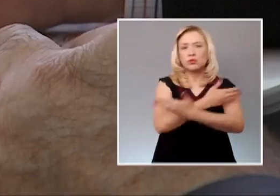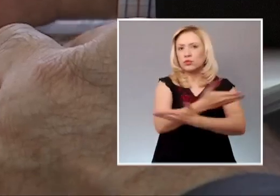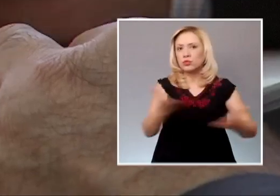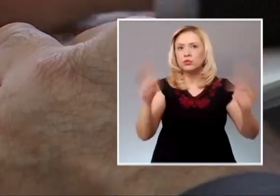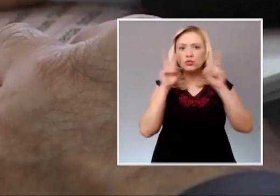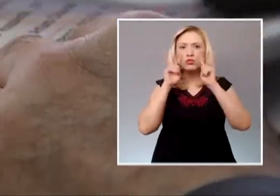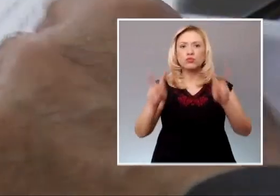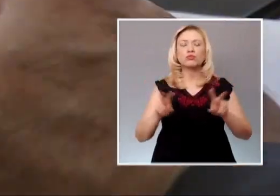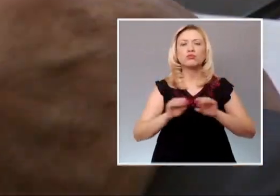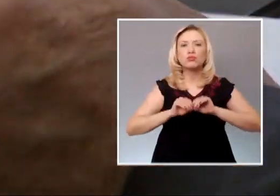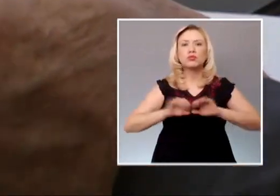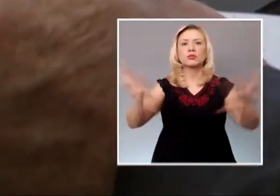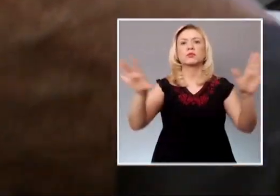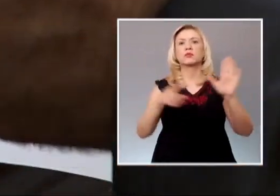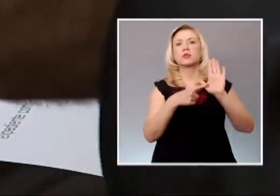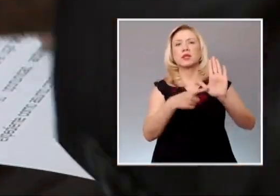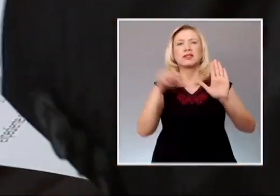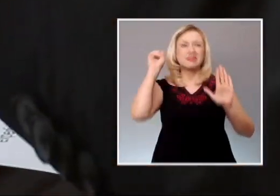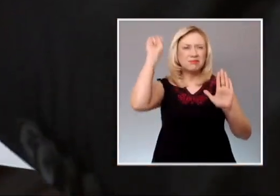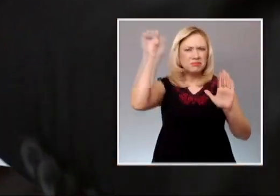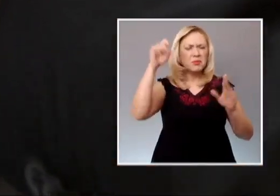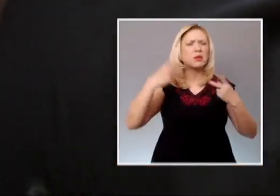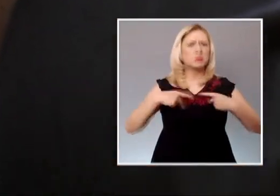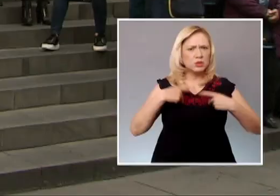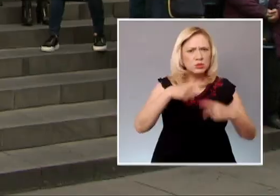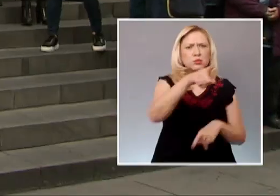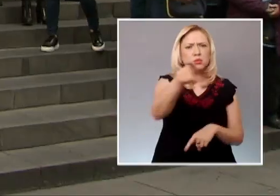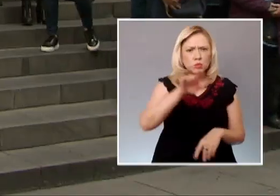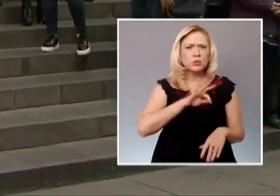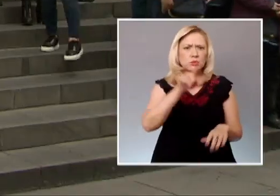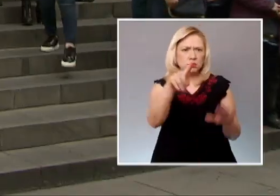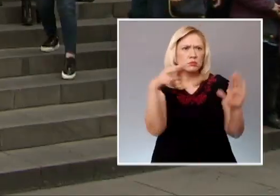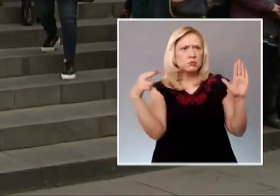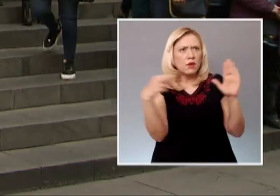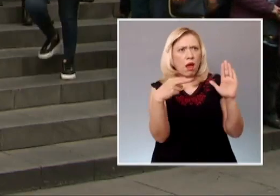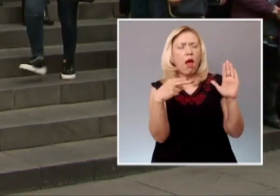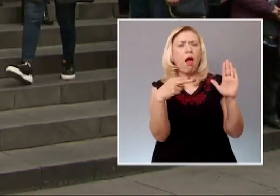asociación y de cualquier persona para que pueda beneficiarse del mismo.